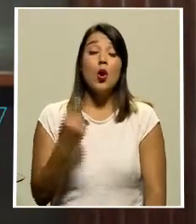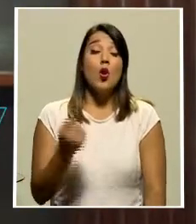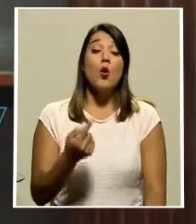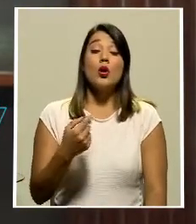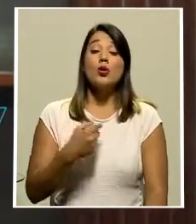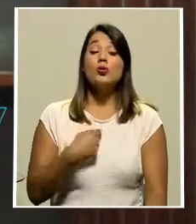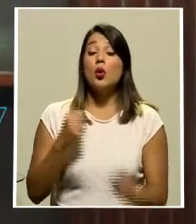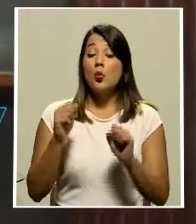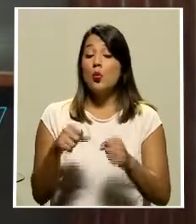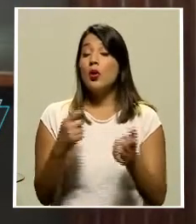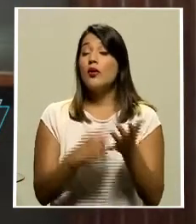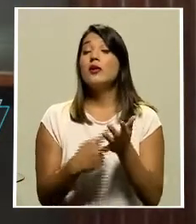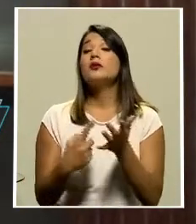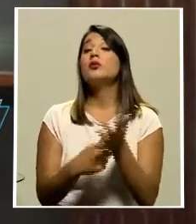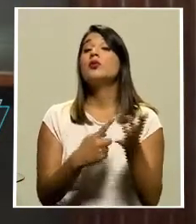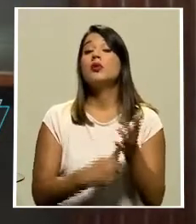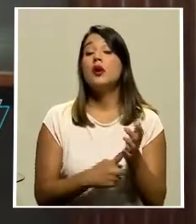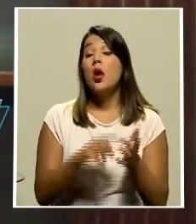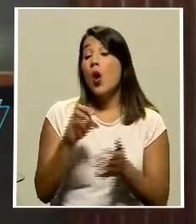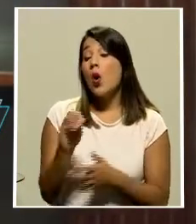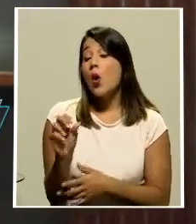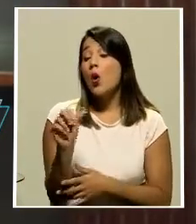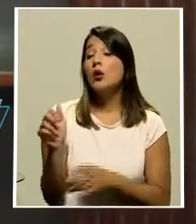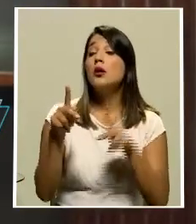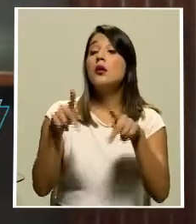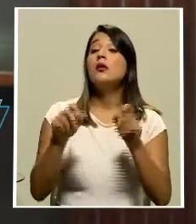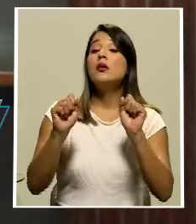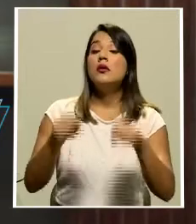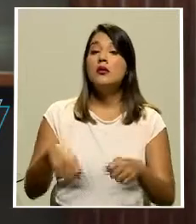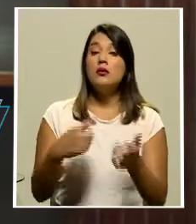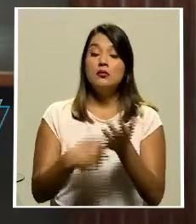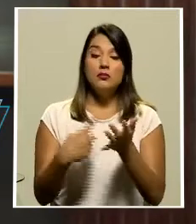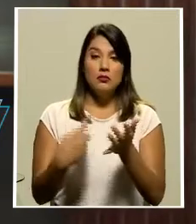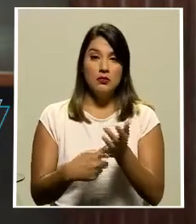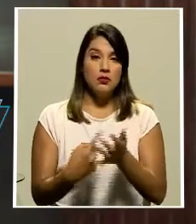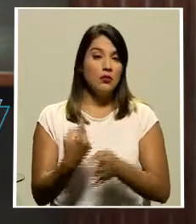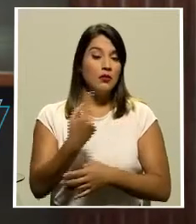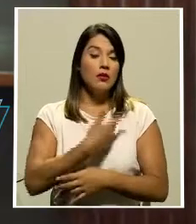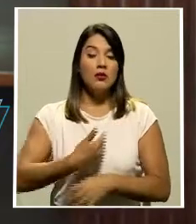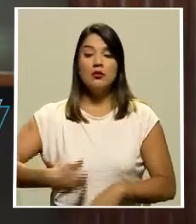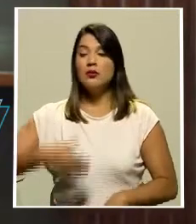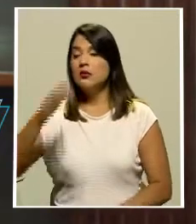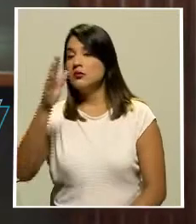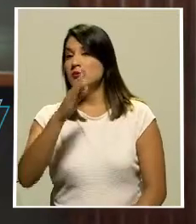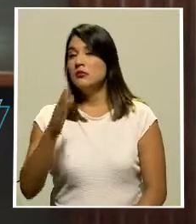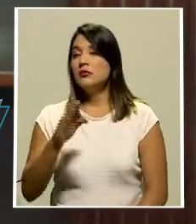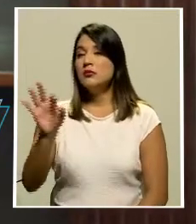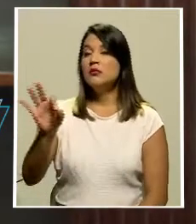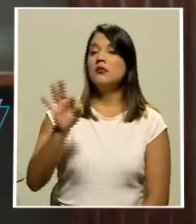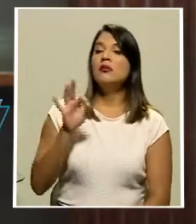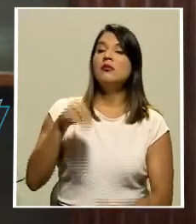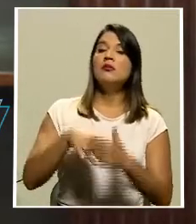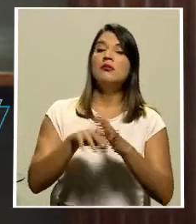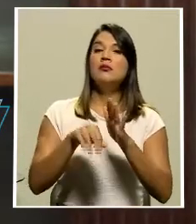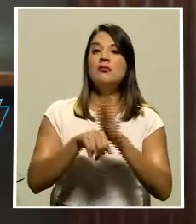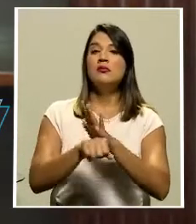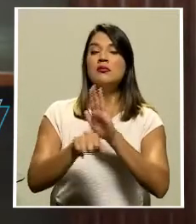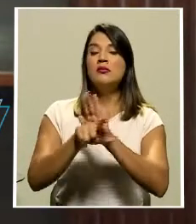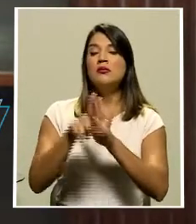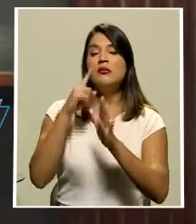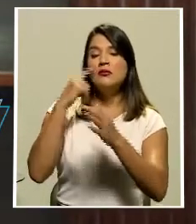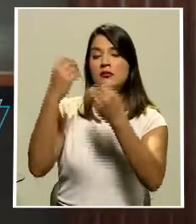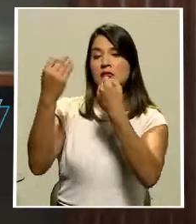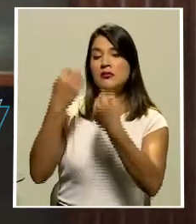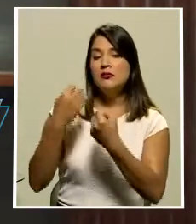o que alguien hubiera podido discutir es que un presidente nunca puede ser llamado a rendir cuentas ante una